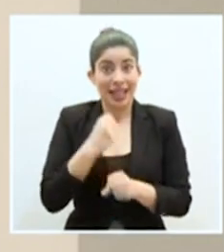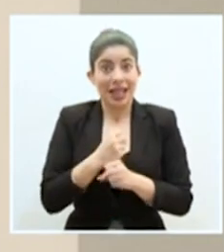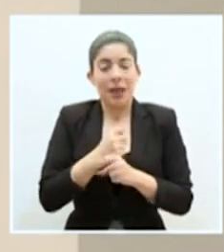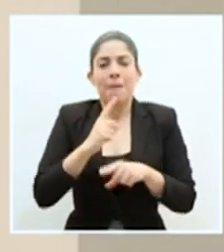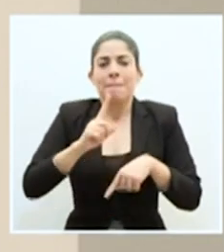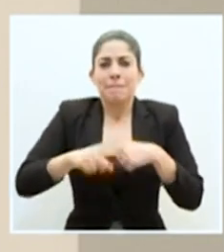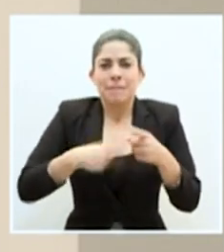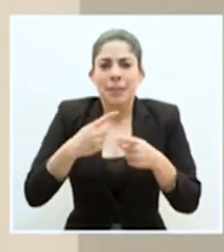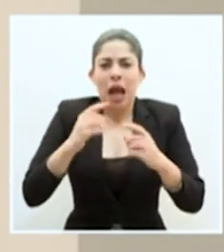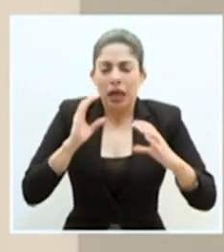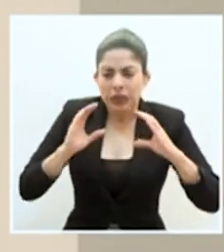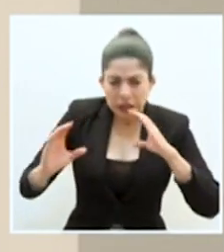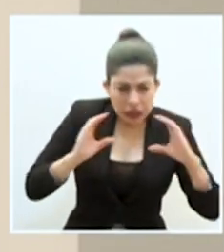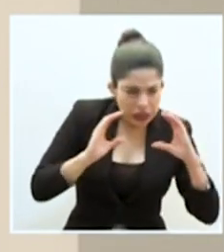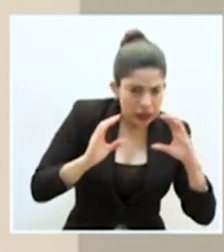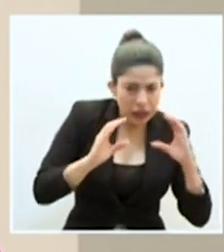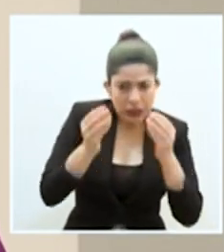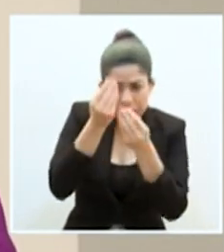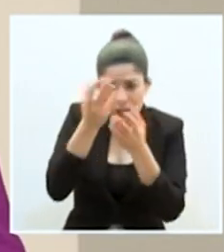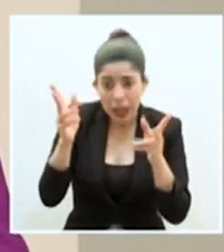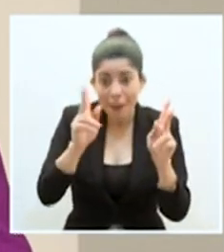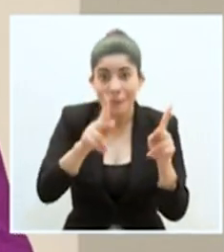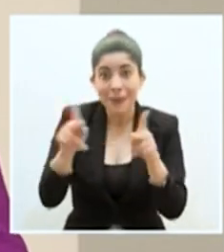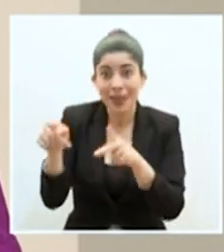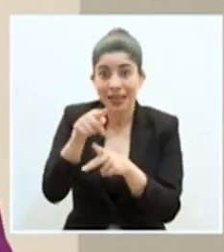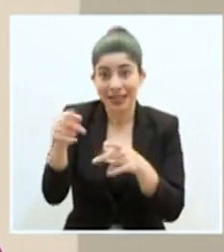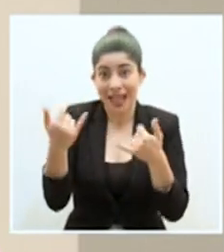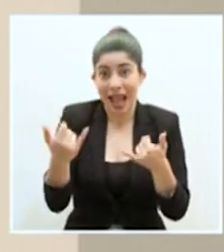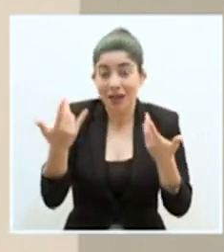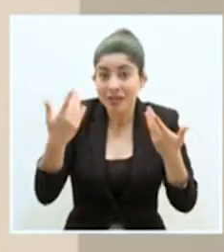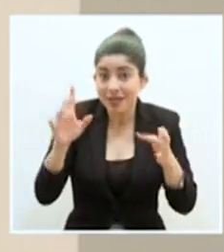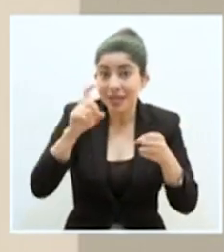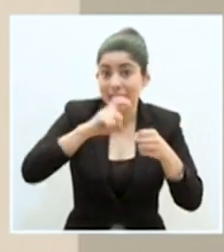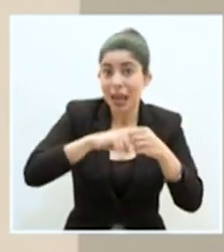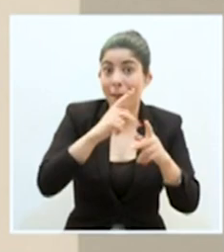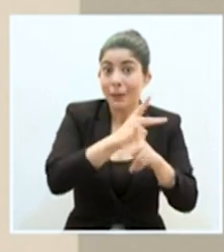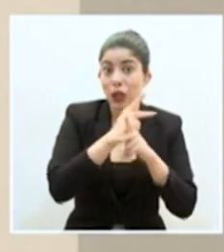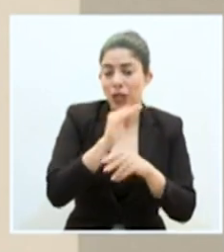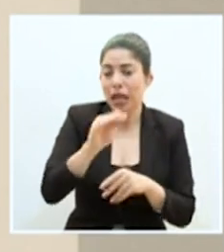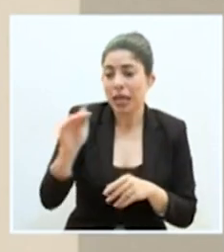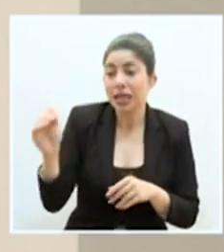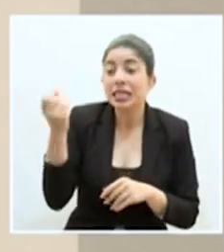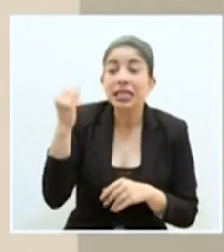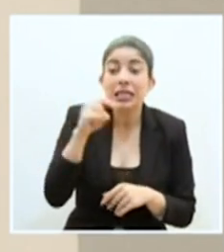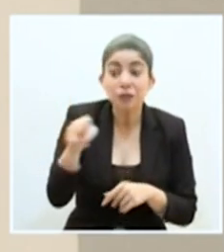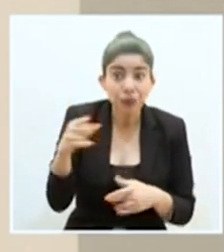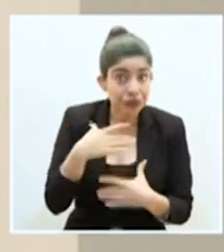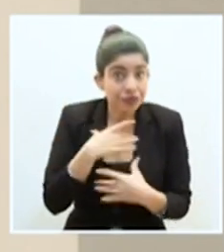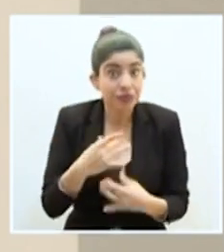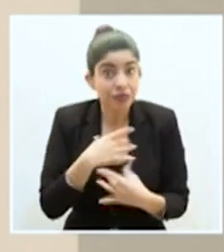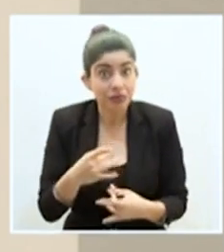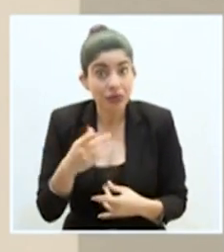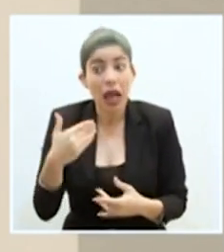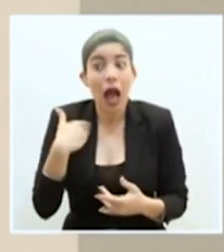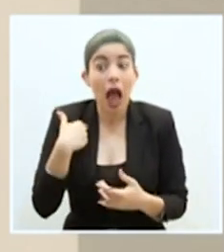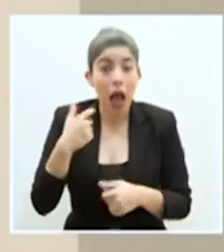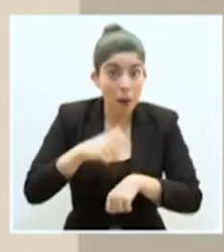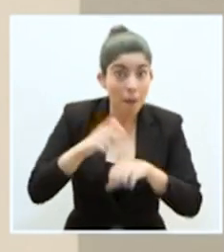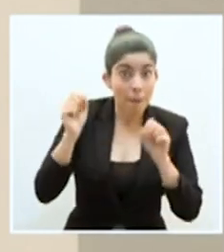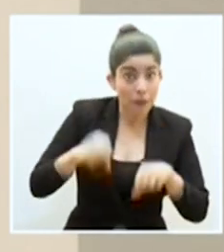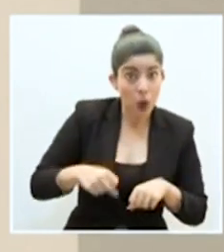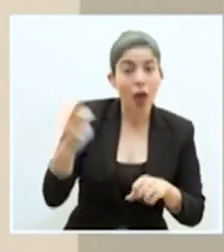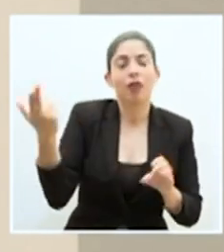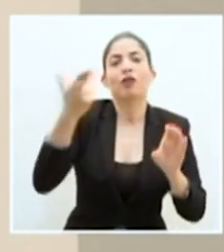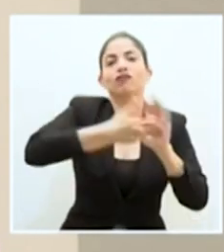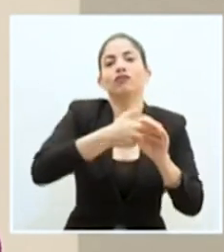haremos una comunicación a las personas que están en la Plataforma Proteger para que aquellos que tengan interés y disposición puedan